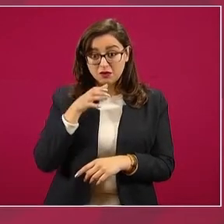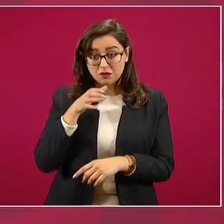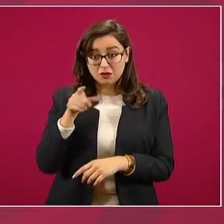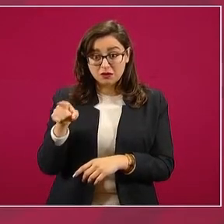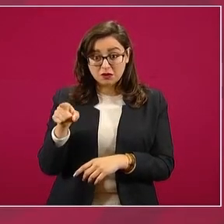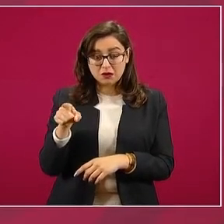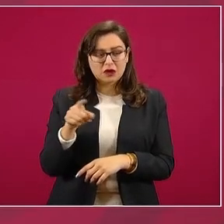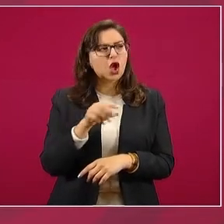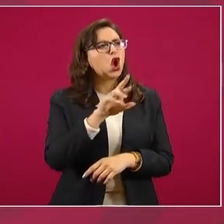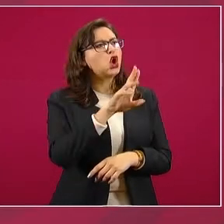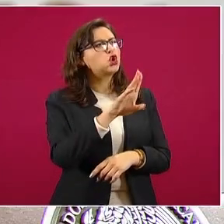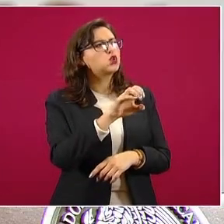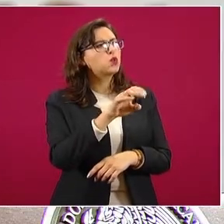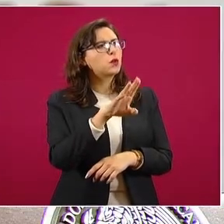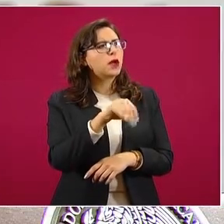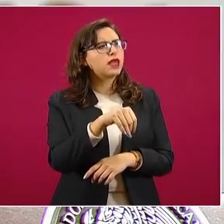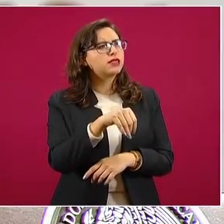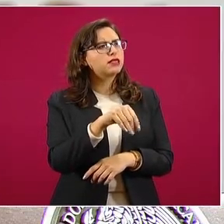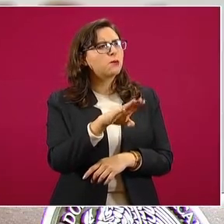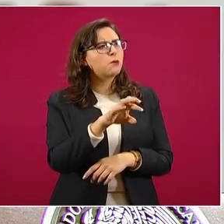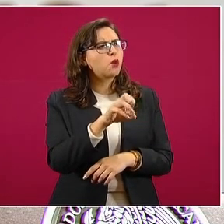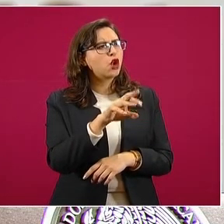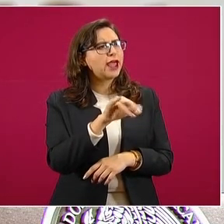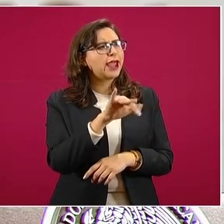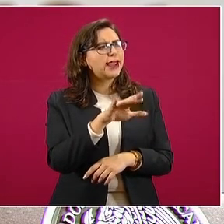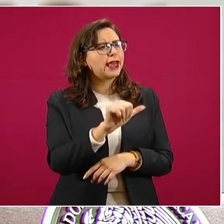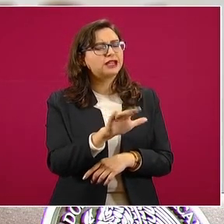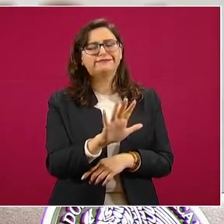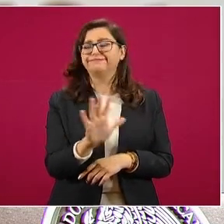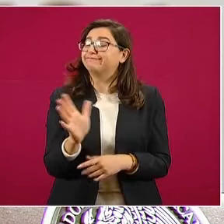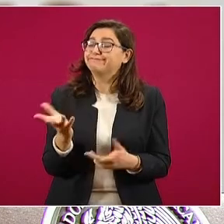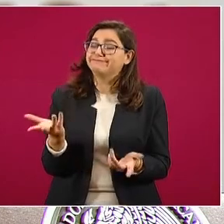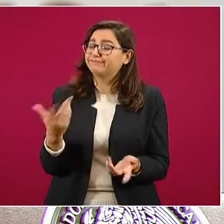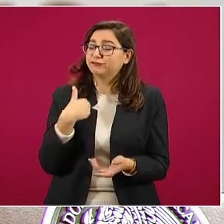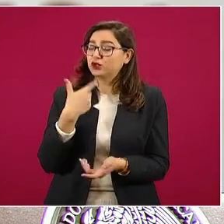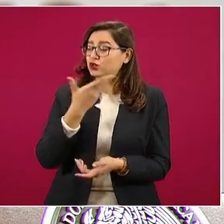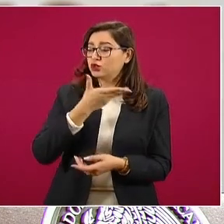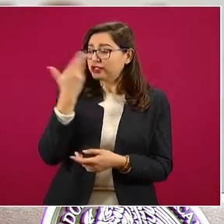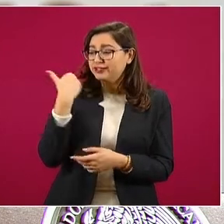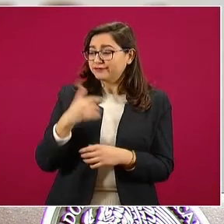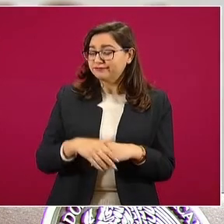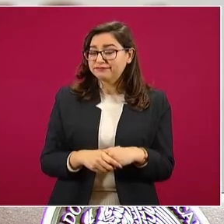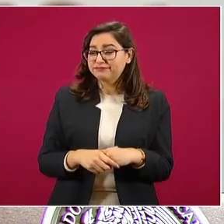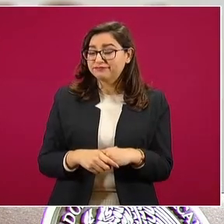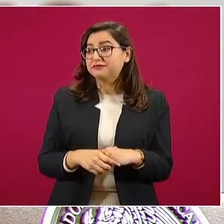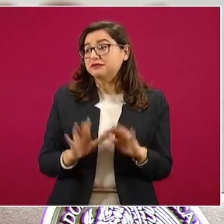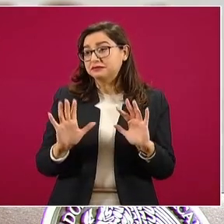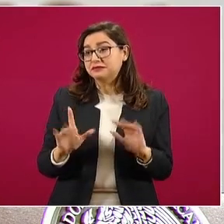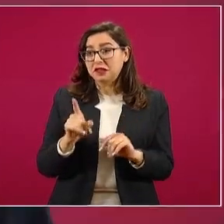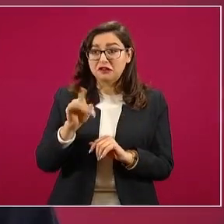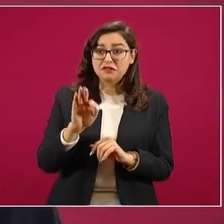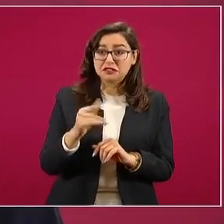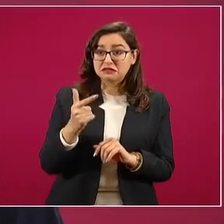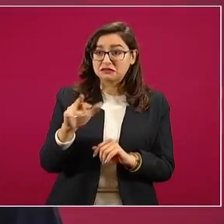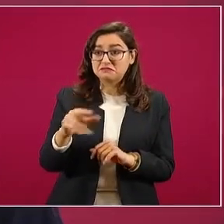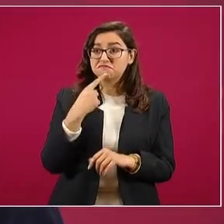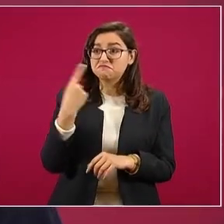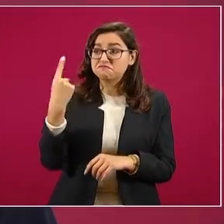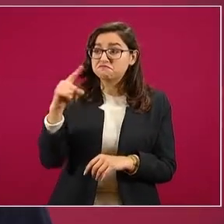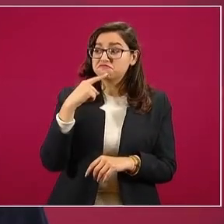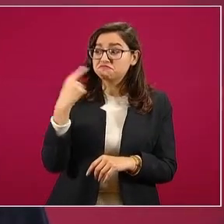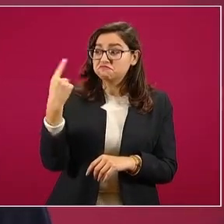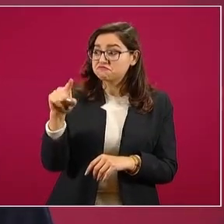No tengo información. Hay denuncias seguramente en la fiscalía y ellos van a